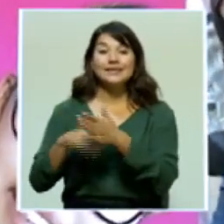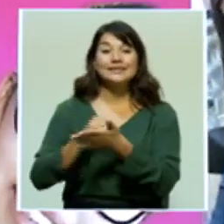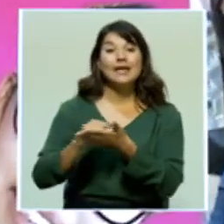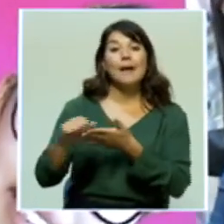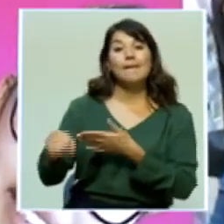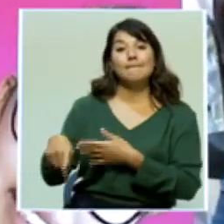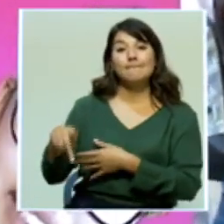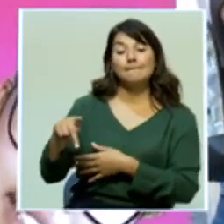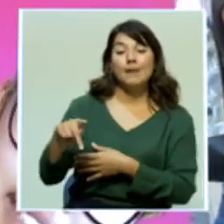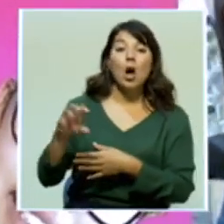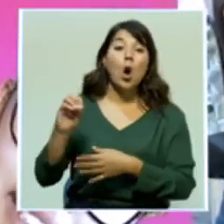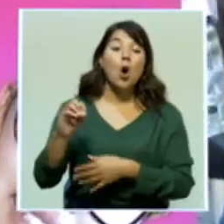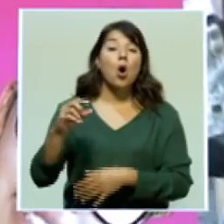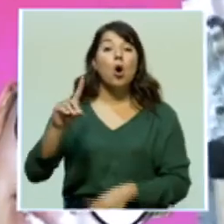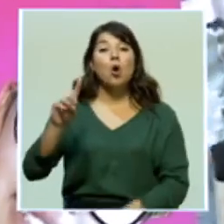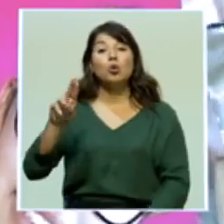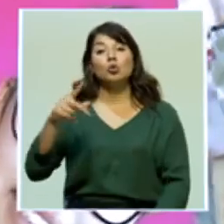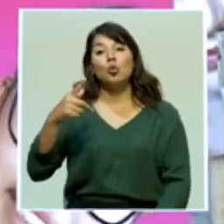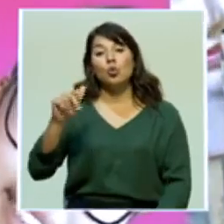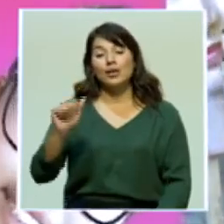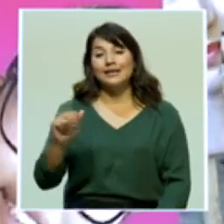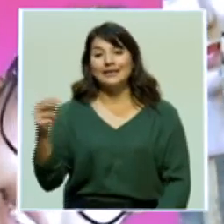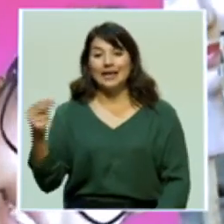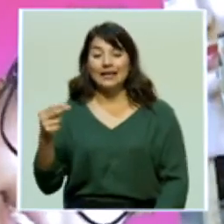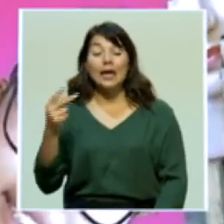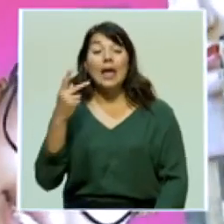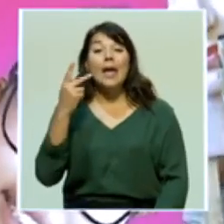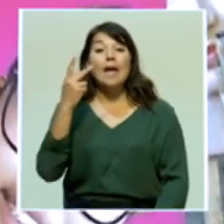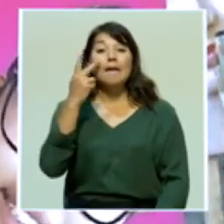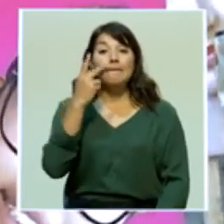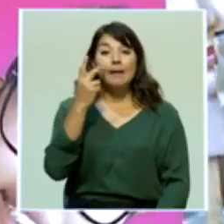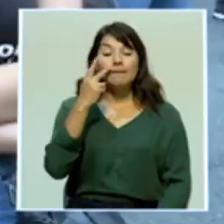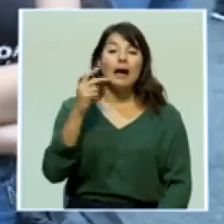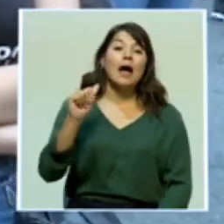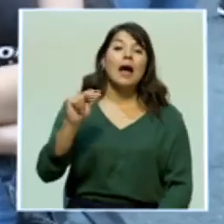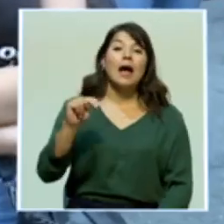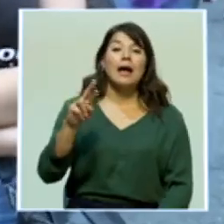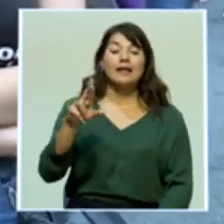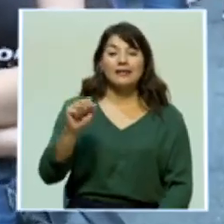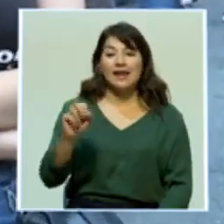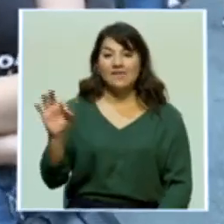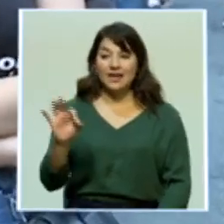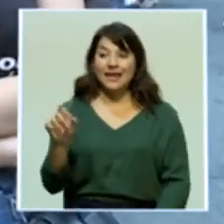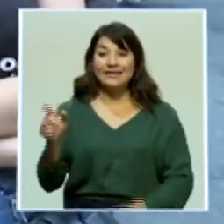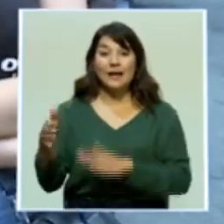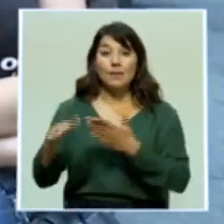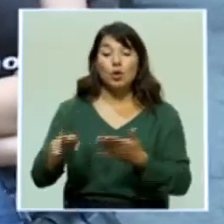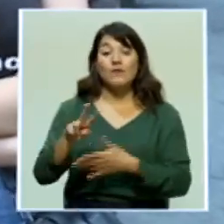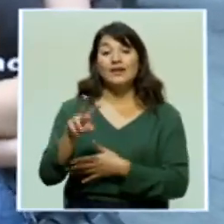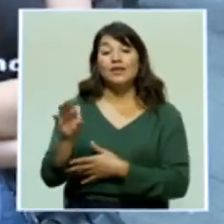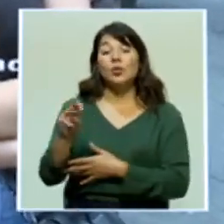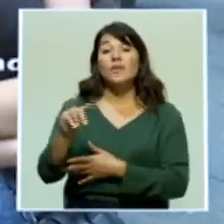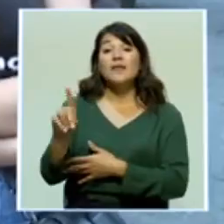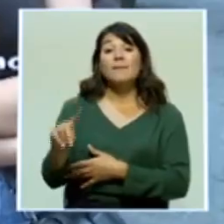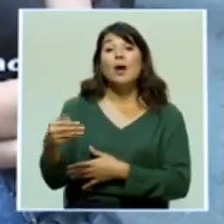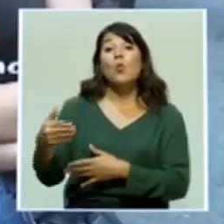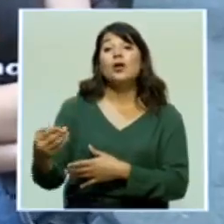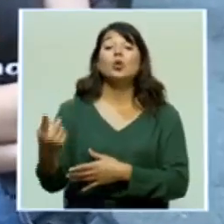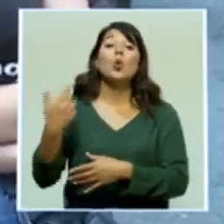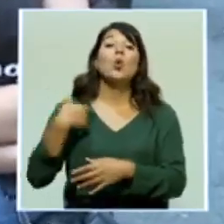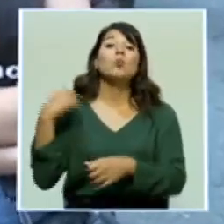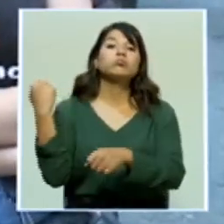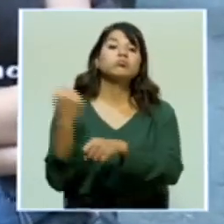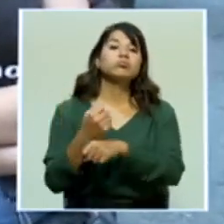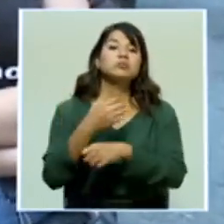o el de Douglas Hernández, padre de Andrea Fernández, una joven de 20 años que murió el 29 de marzo cuando fue asesinada por